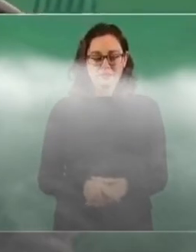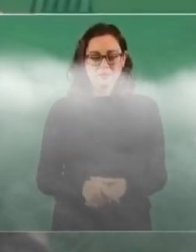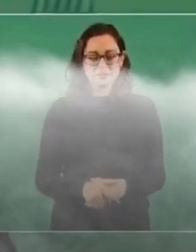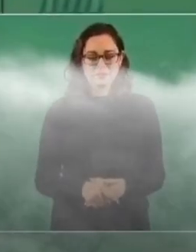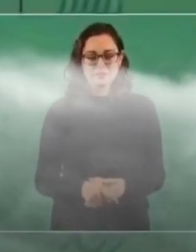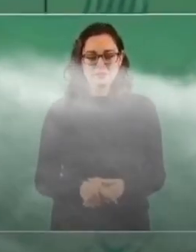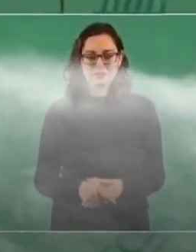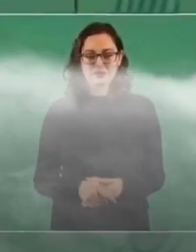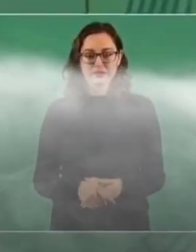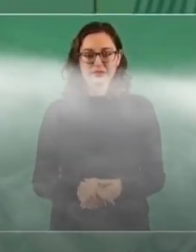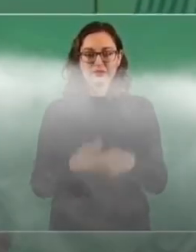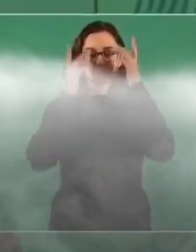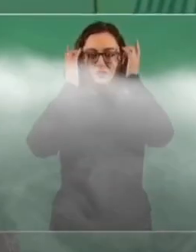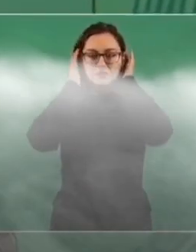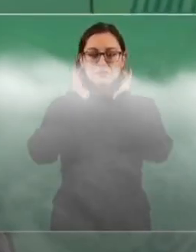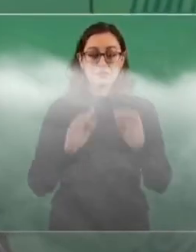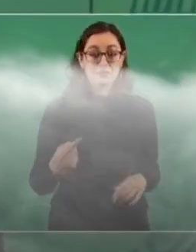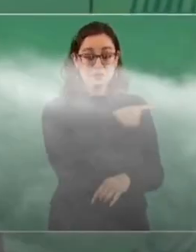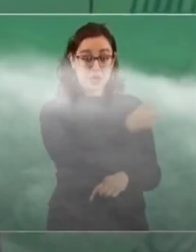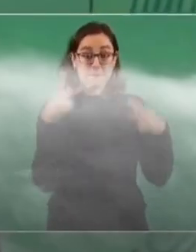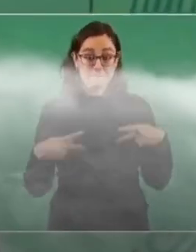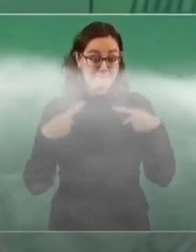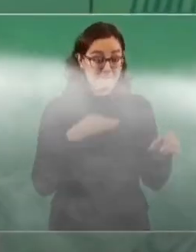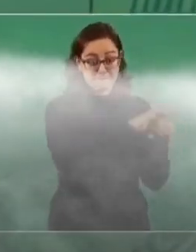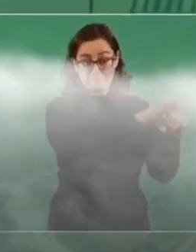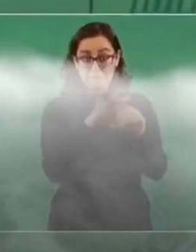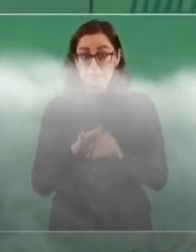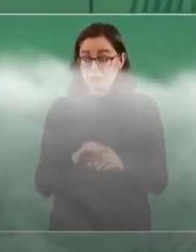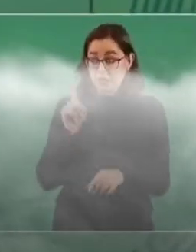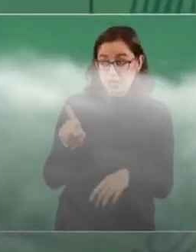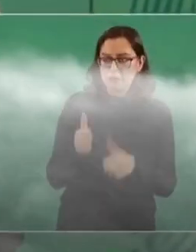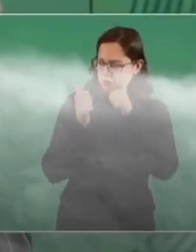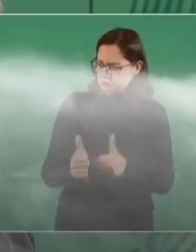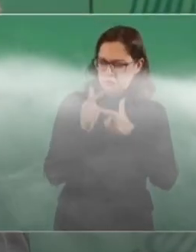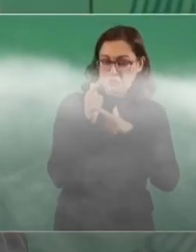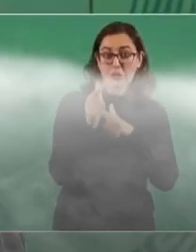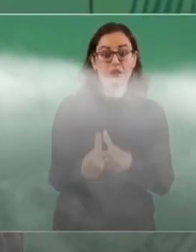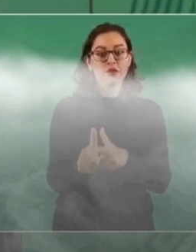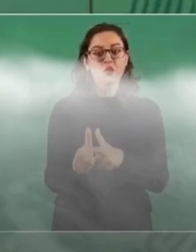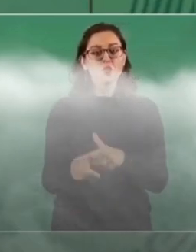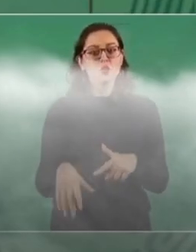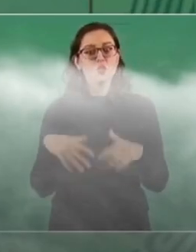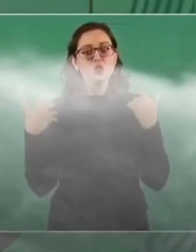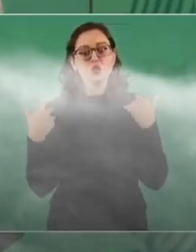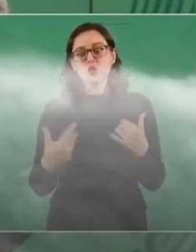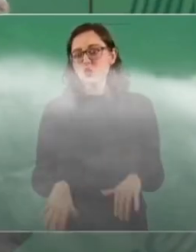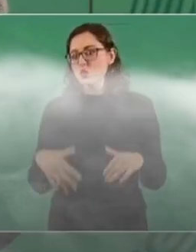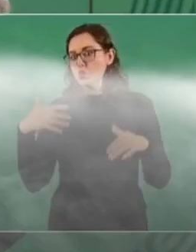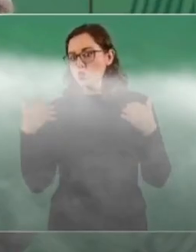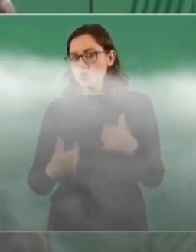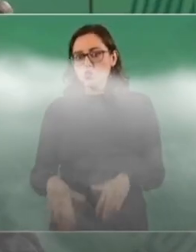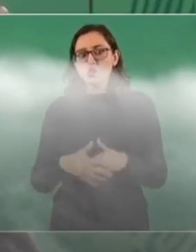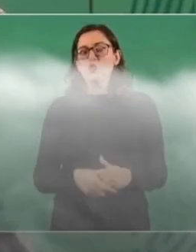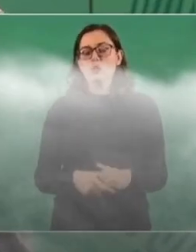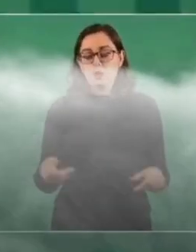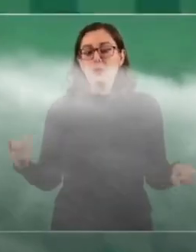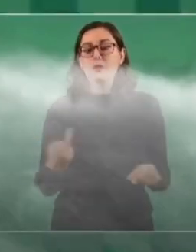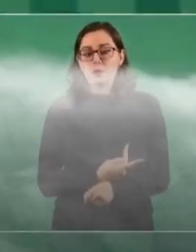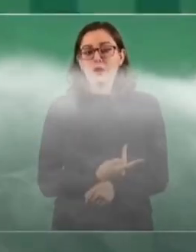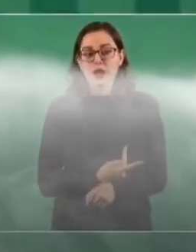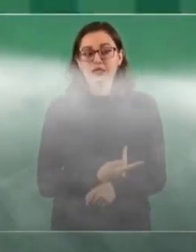también. Si la gente dice que yo me quede, entonces, malévolmente, estoy